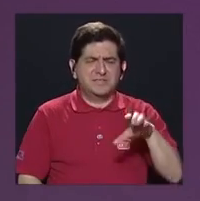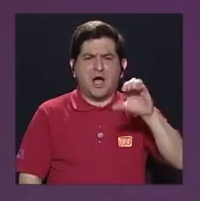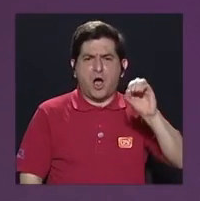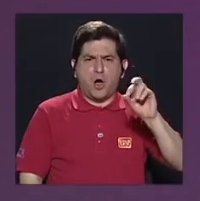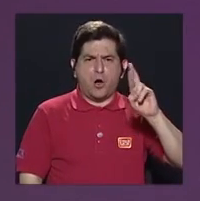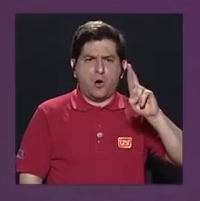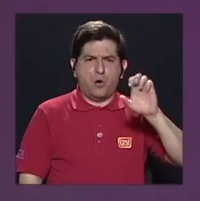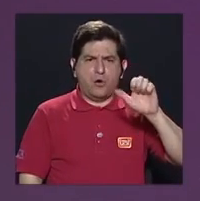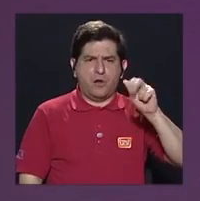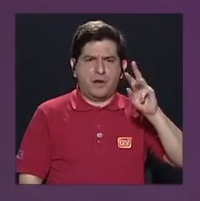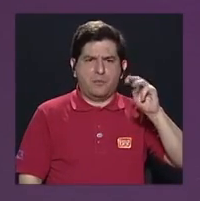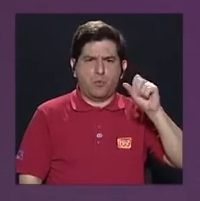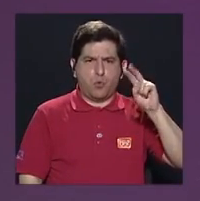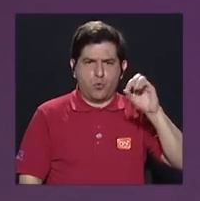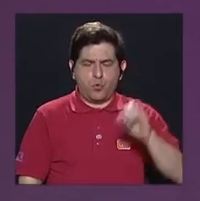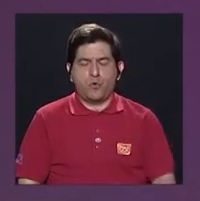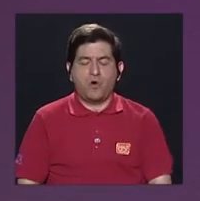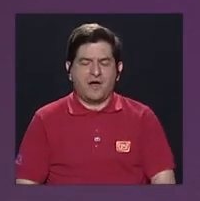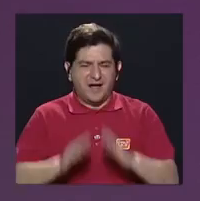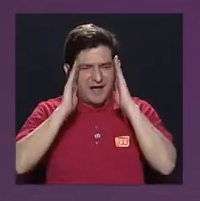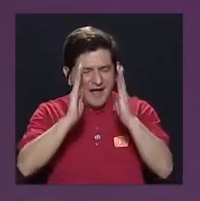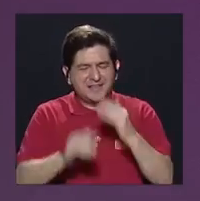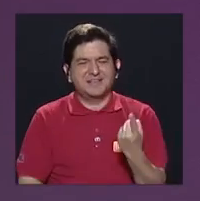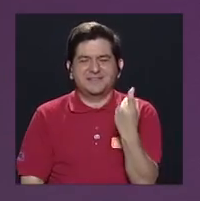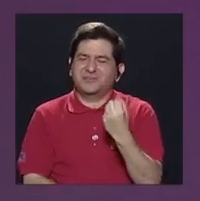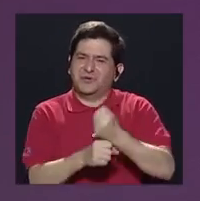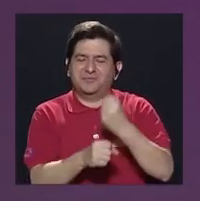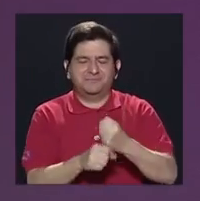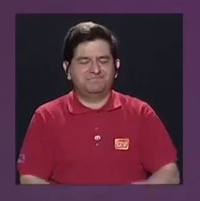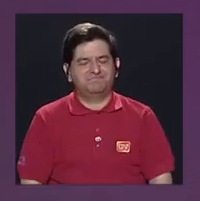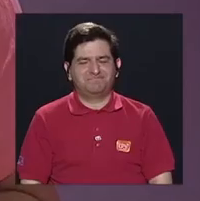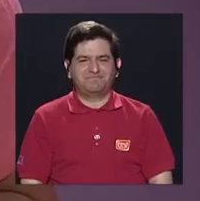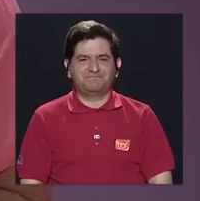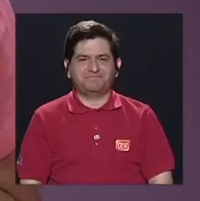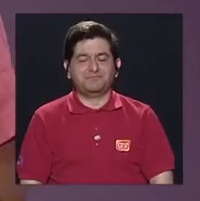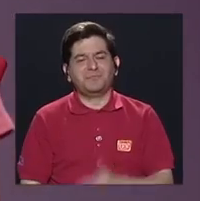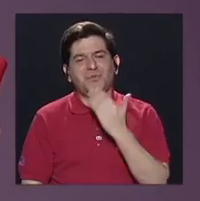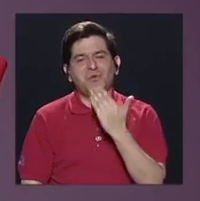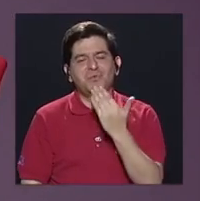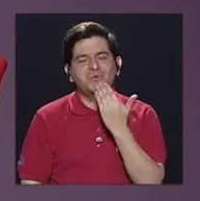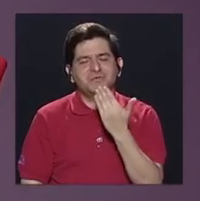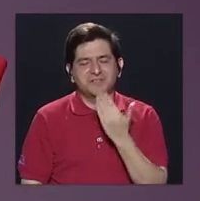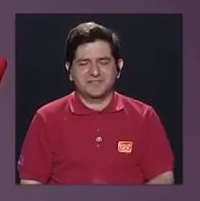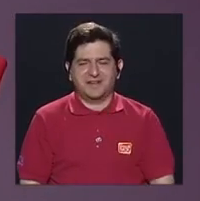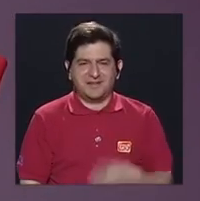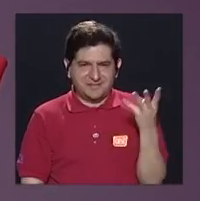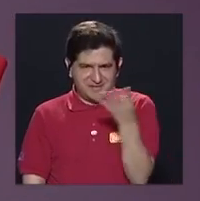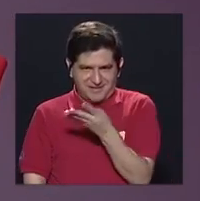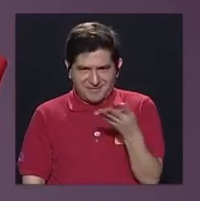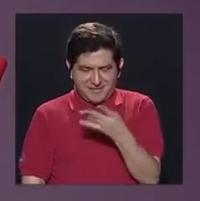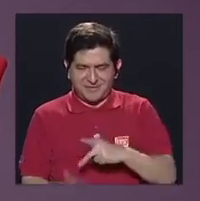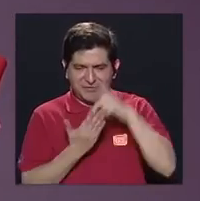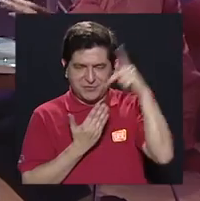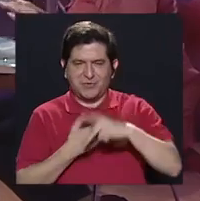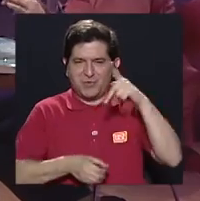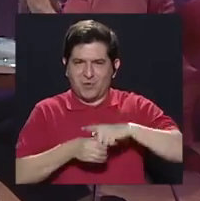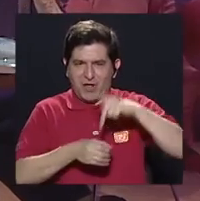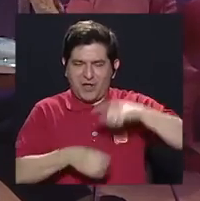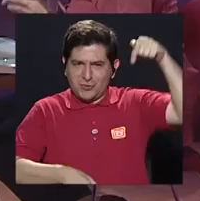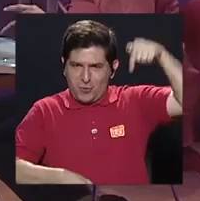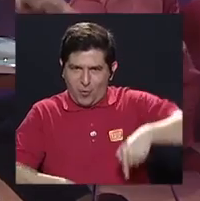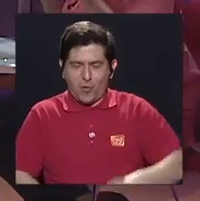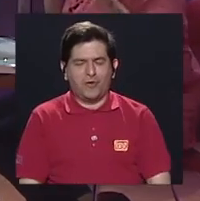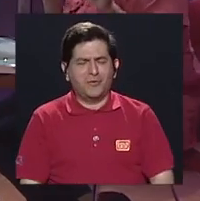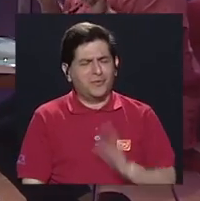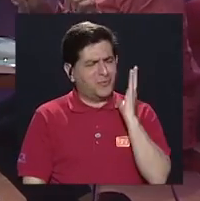la falta de empleo direccionado específicamente para las mujeres. Bien, muchas gracias a ustedes por haber estado en este programa hoy. Ha